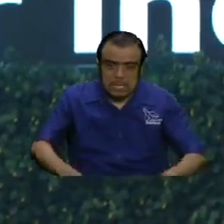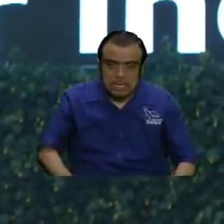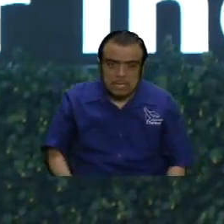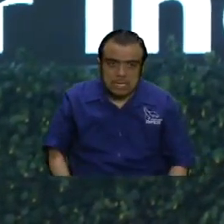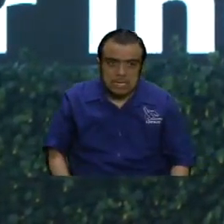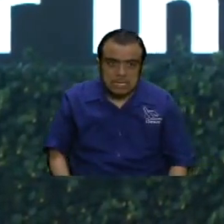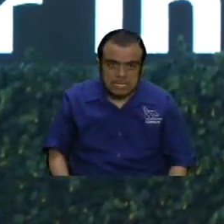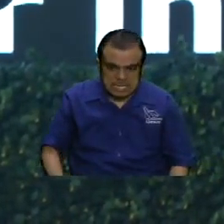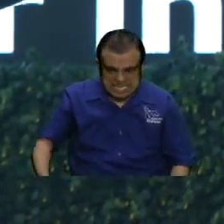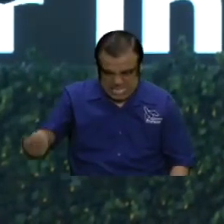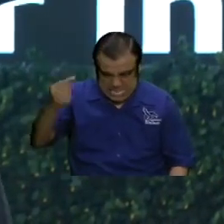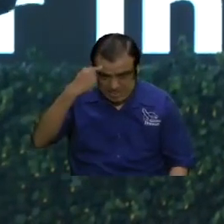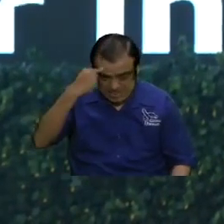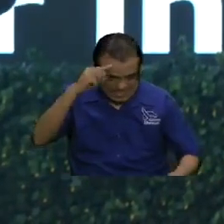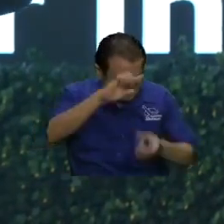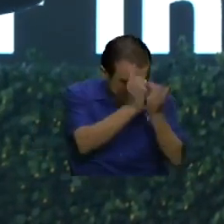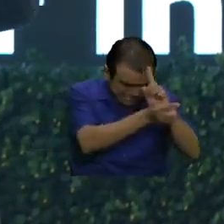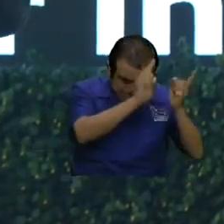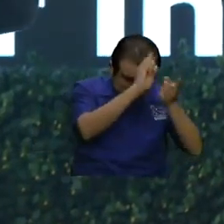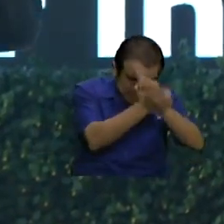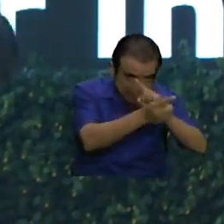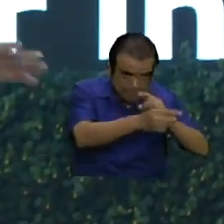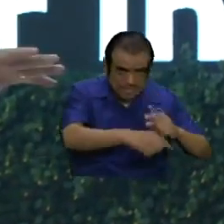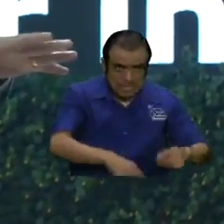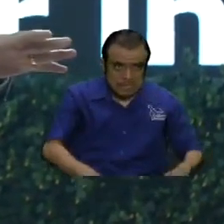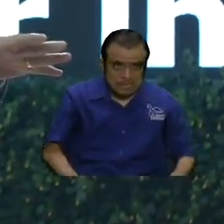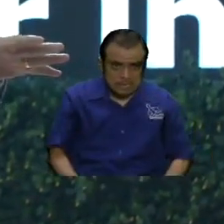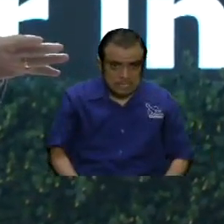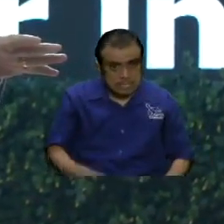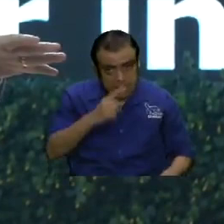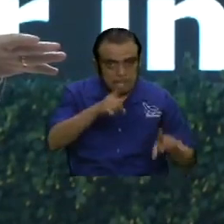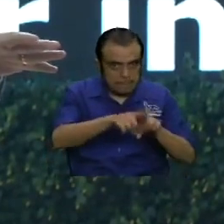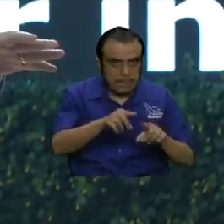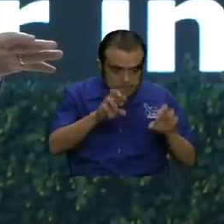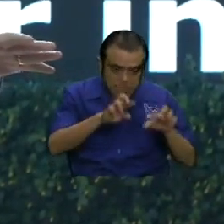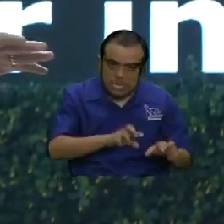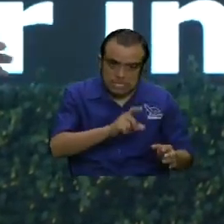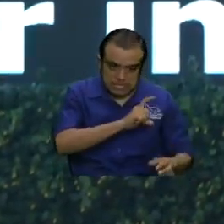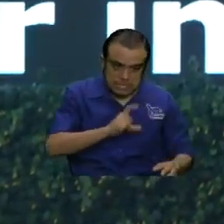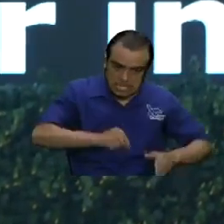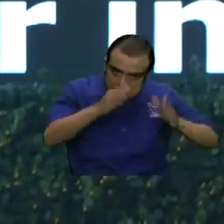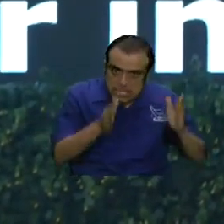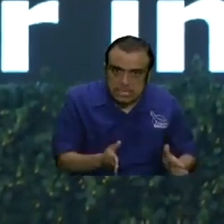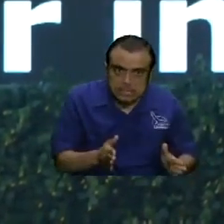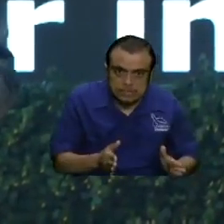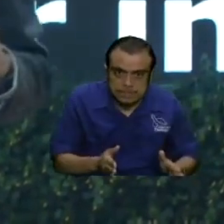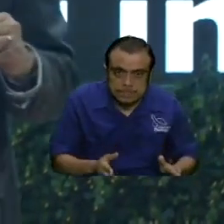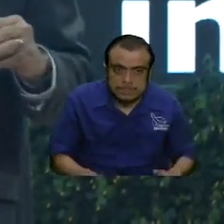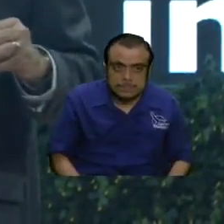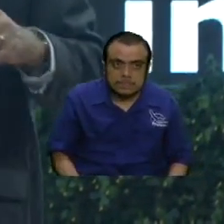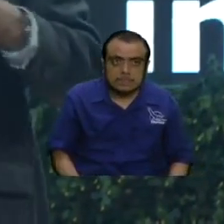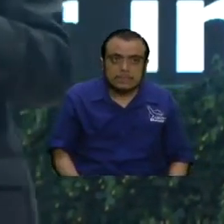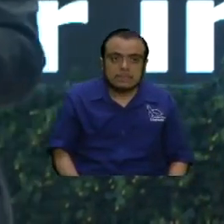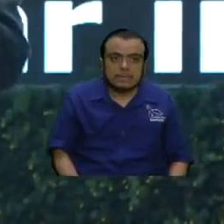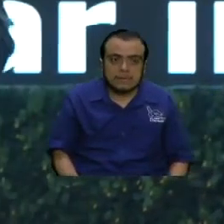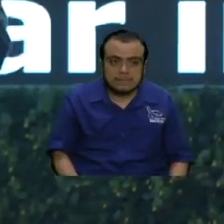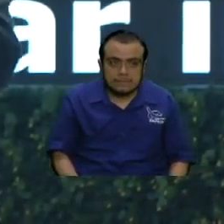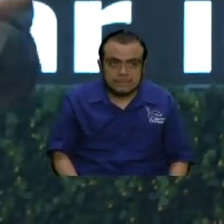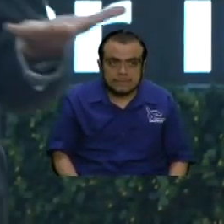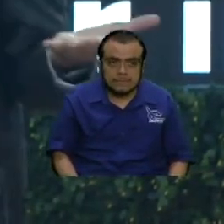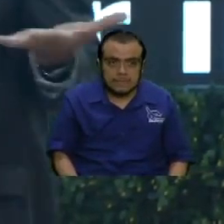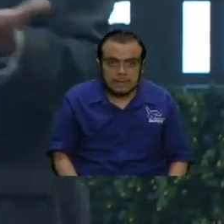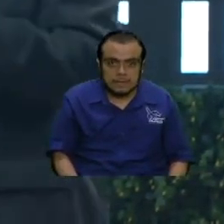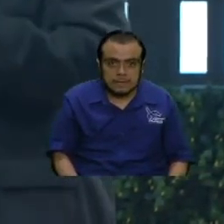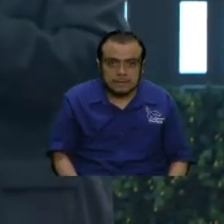martillando la mente de toda la gente de toda la gente incluyendo cristianos y entonces dentro de su